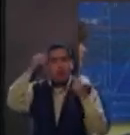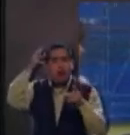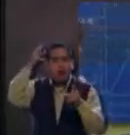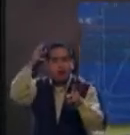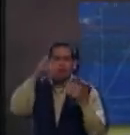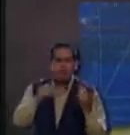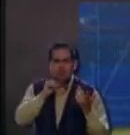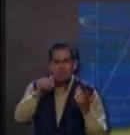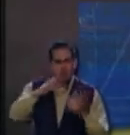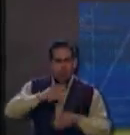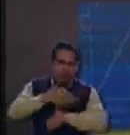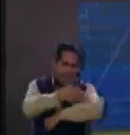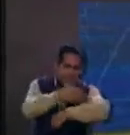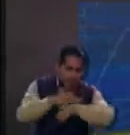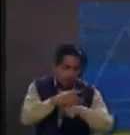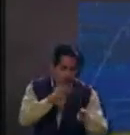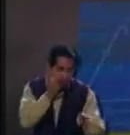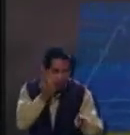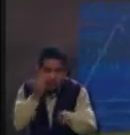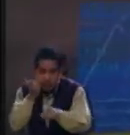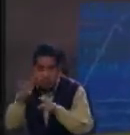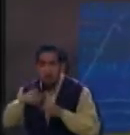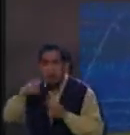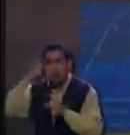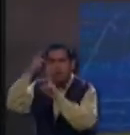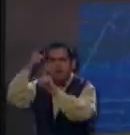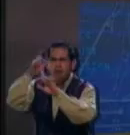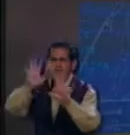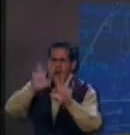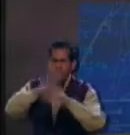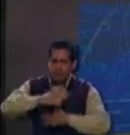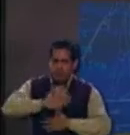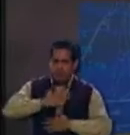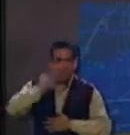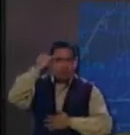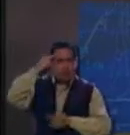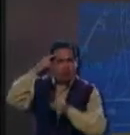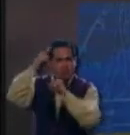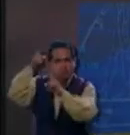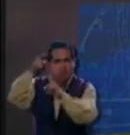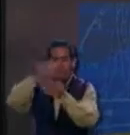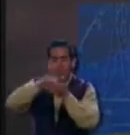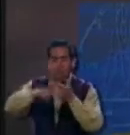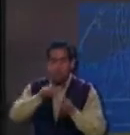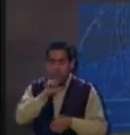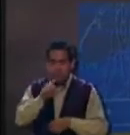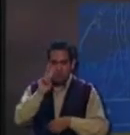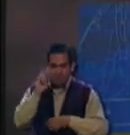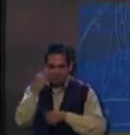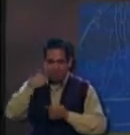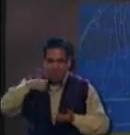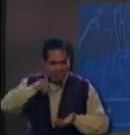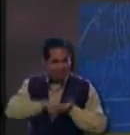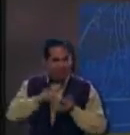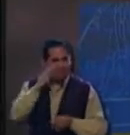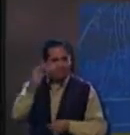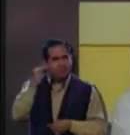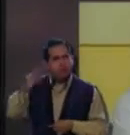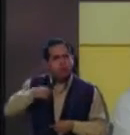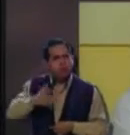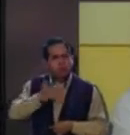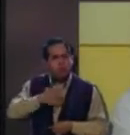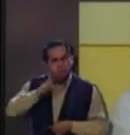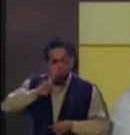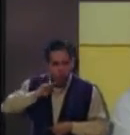Cubrir las expectativas de mi familia, de la sociedad, porque entonces me veo a mí misma y me